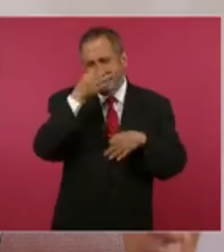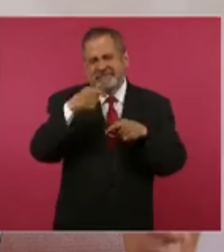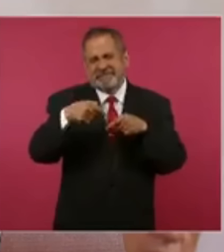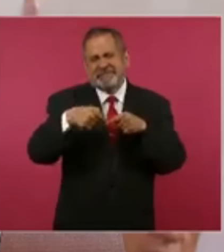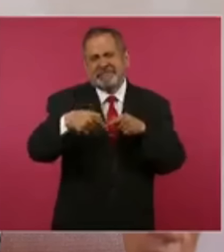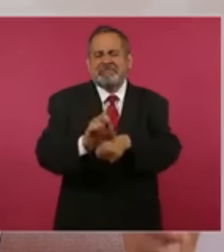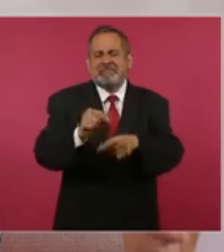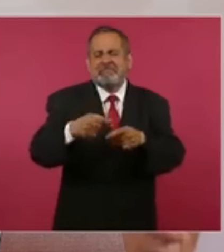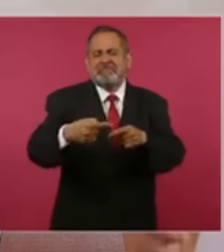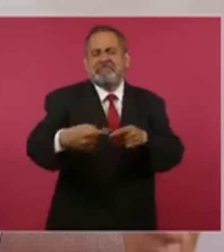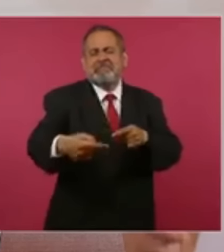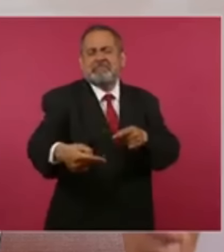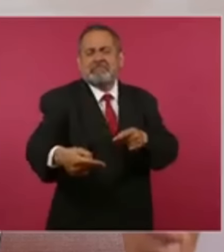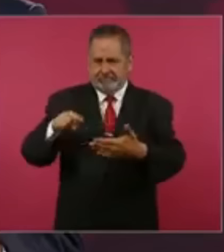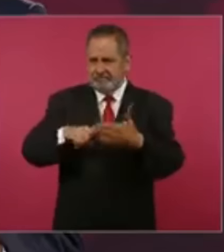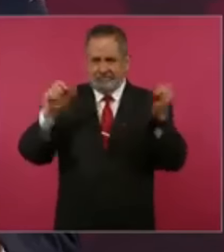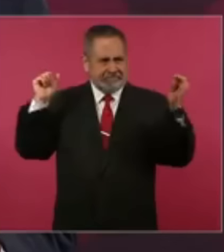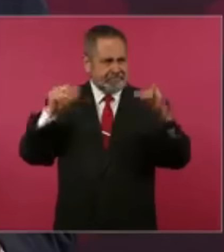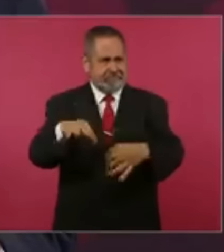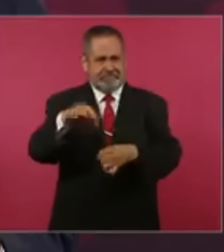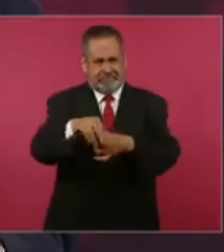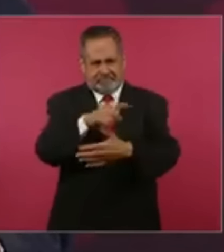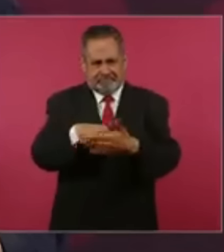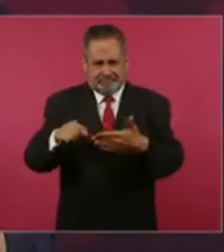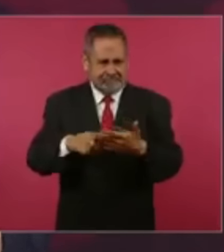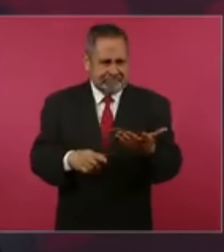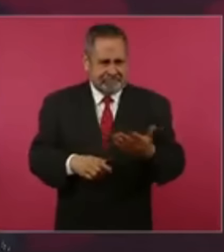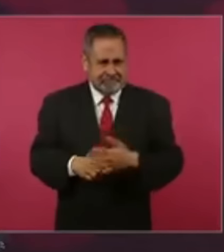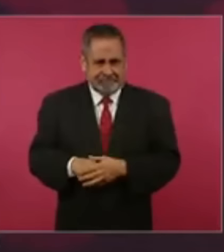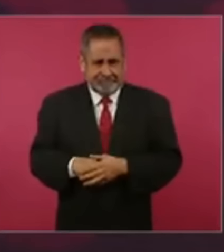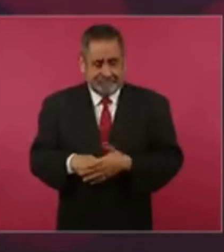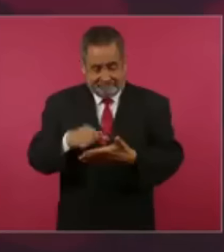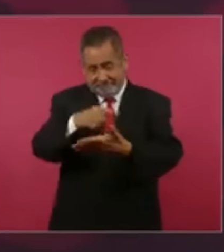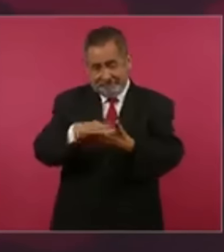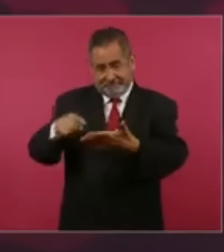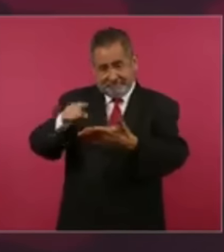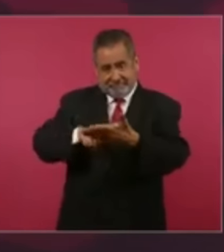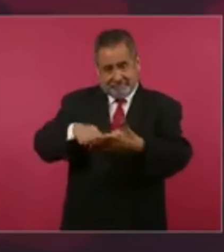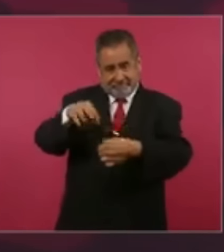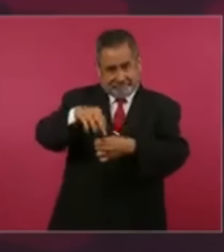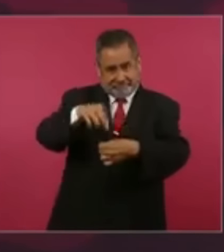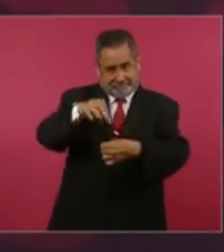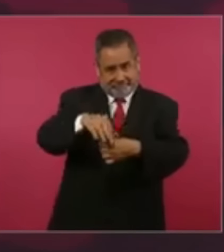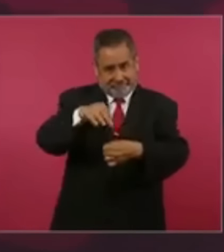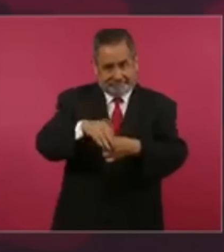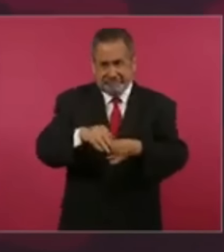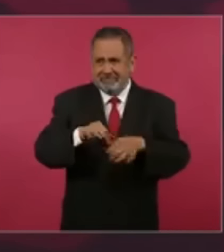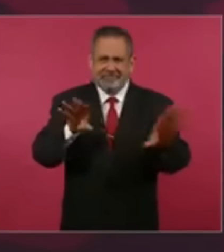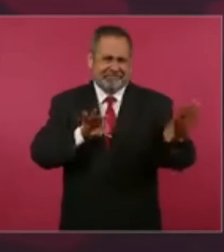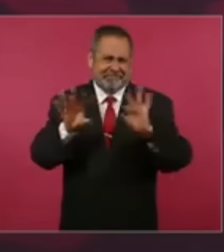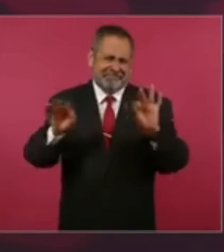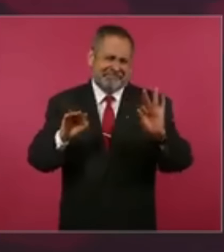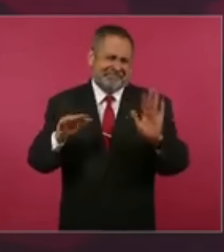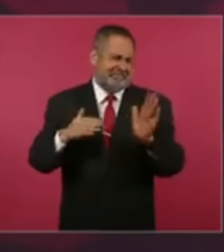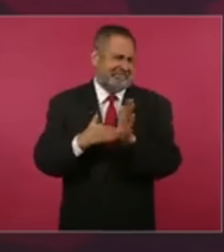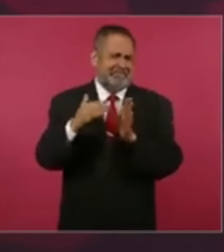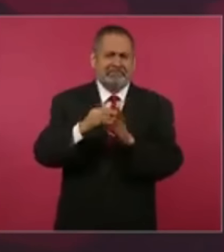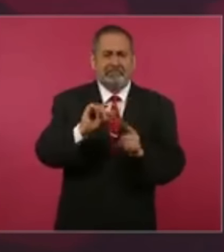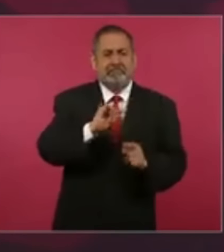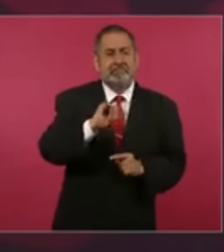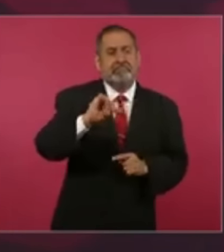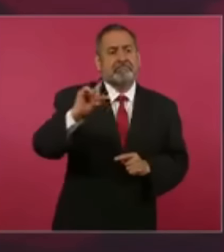días de la elección. Se van a elegir a miles de autoridades y de